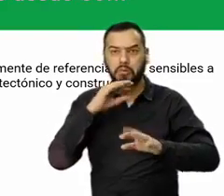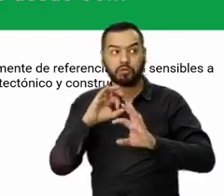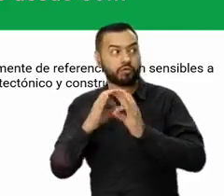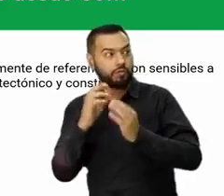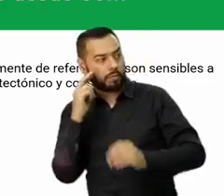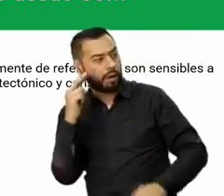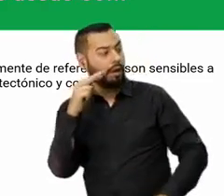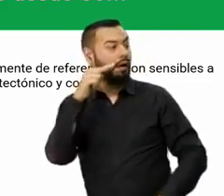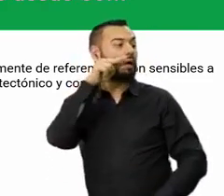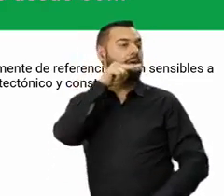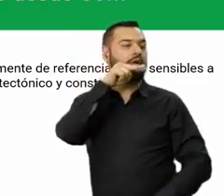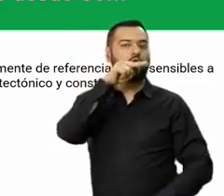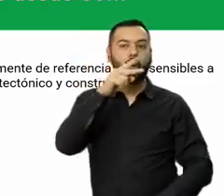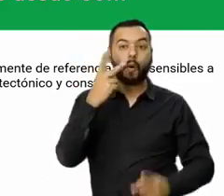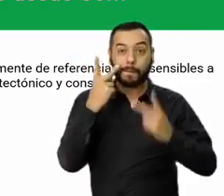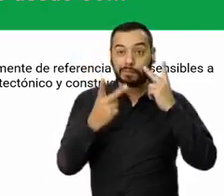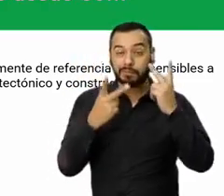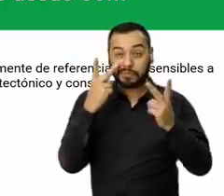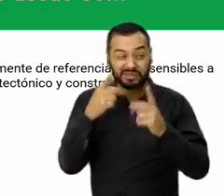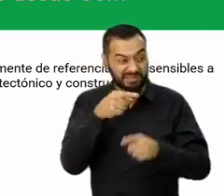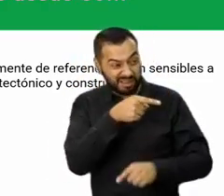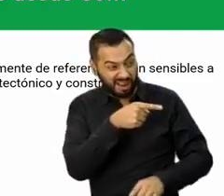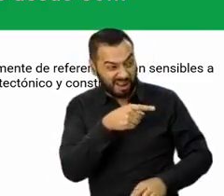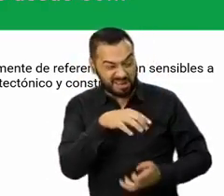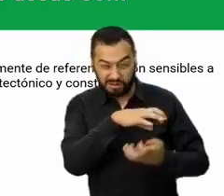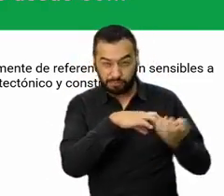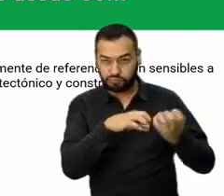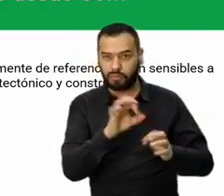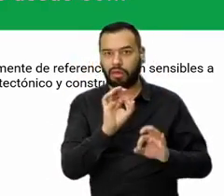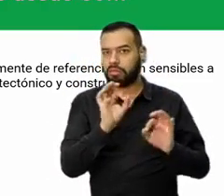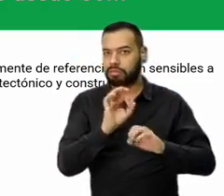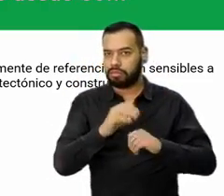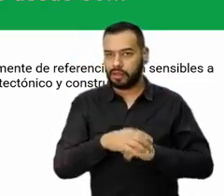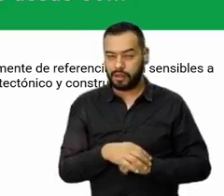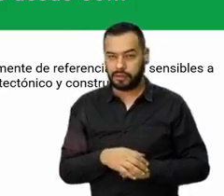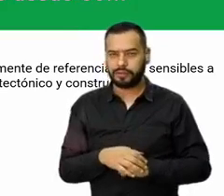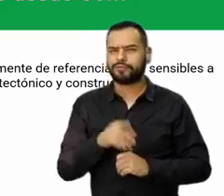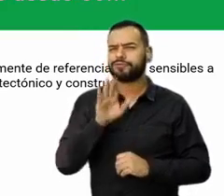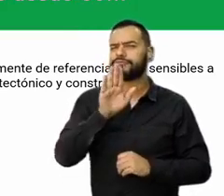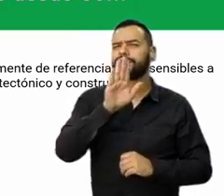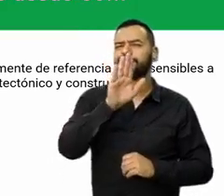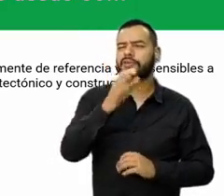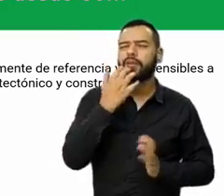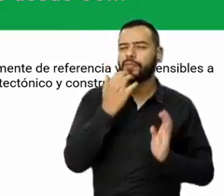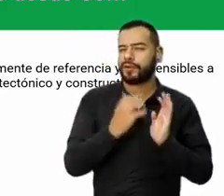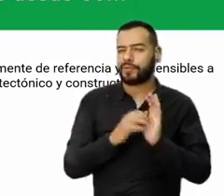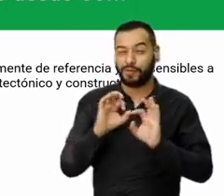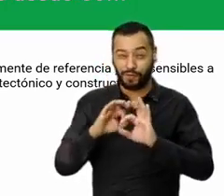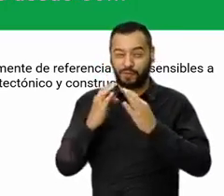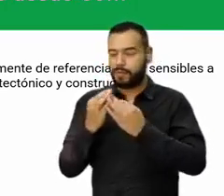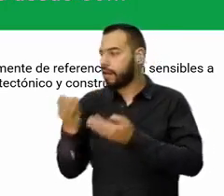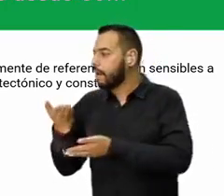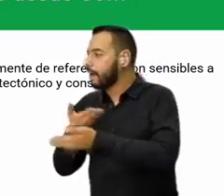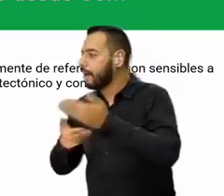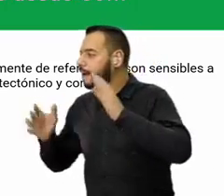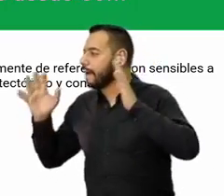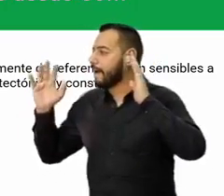tu familia o tus visitas el reguero. Que estás en un momento dado con tu familia disfrutando,